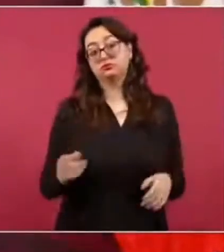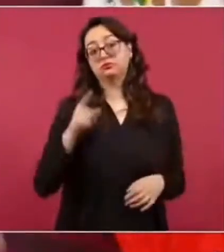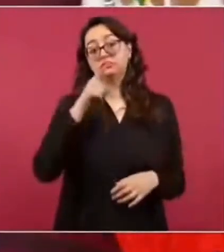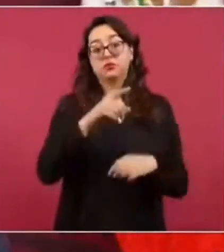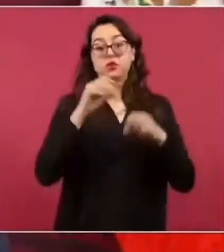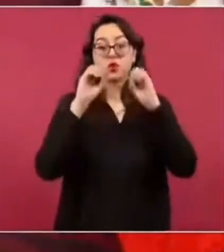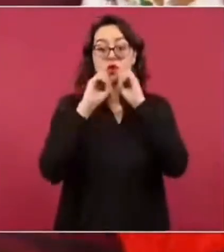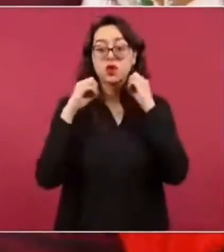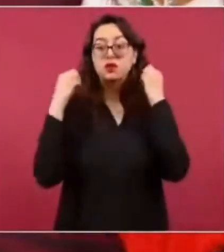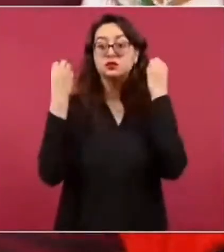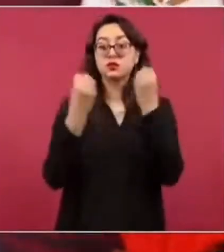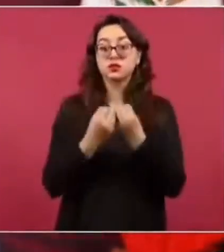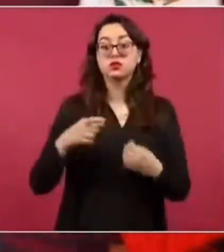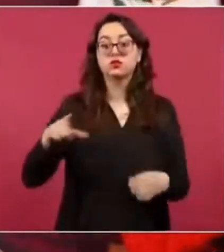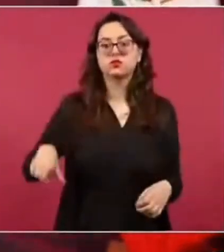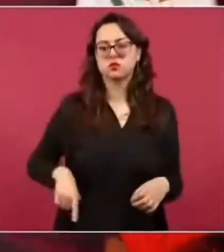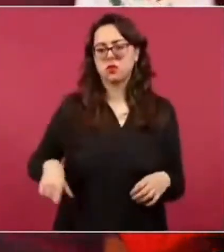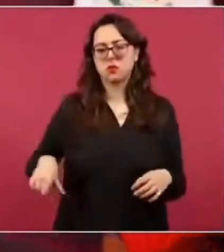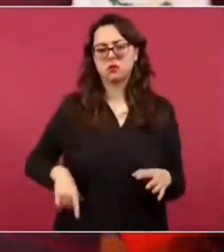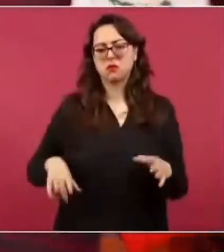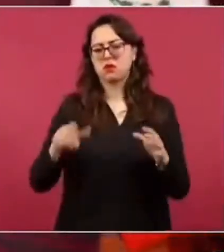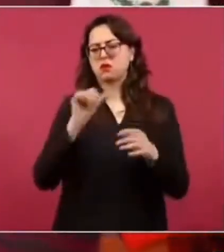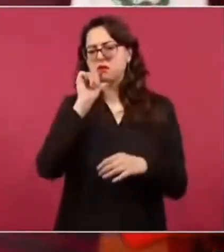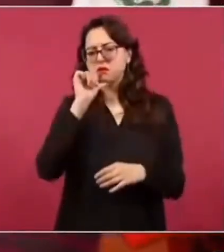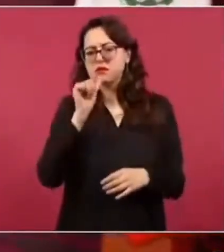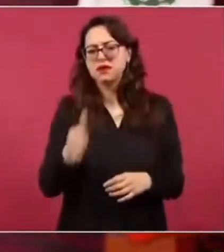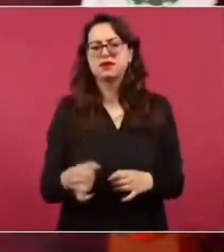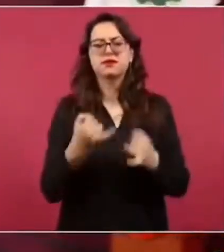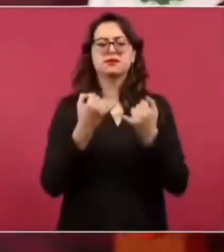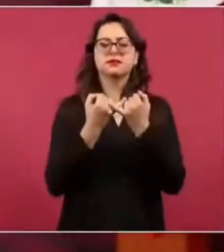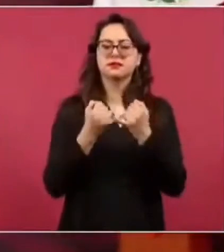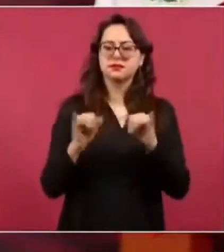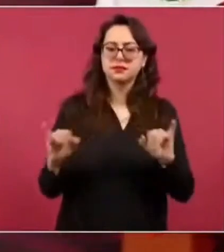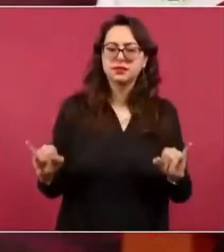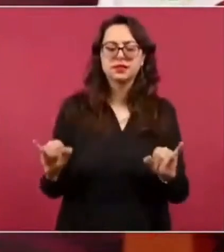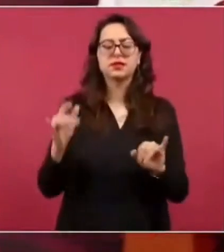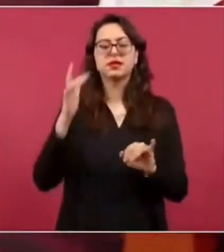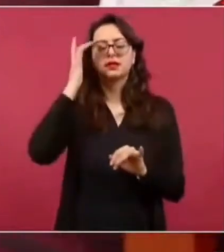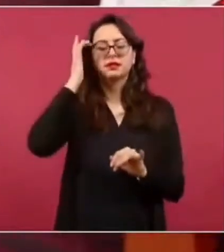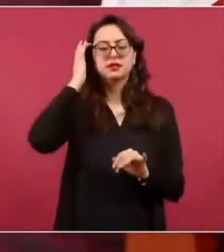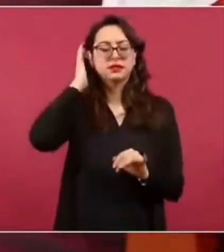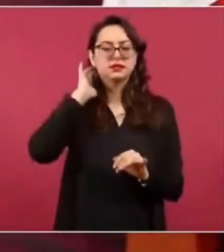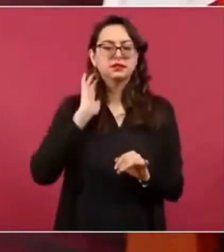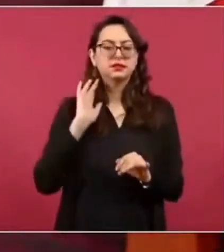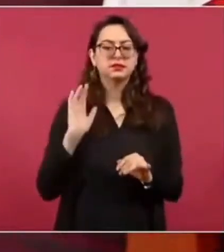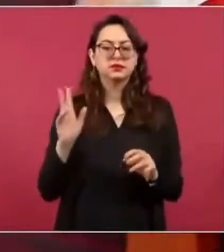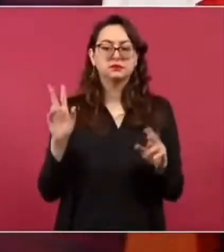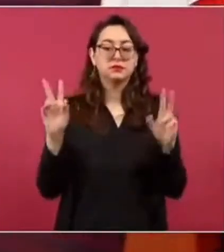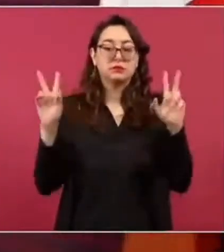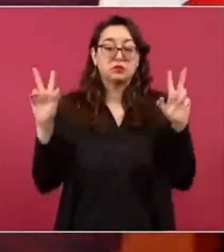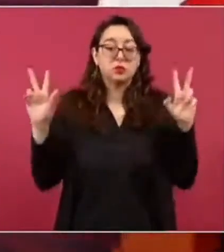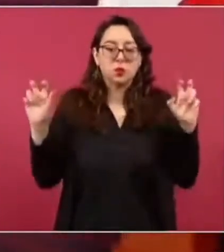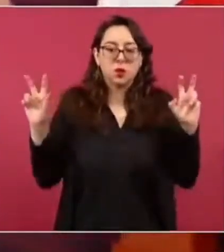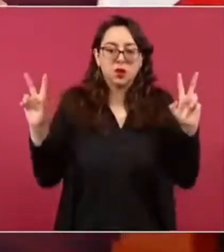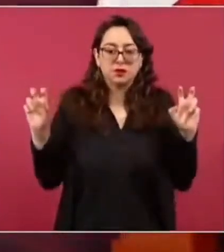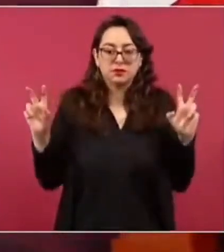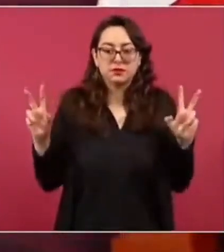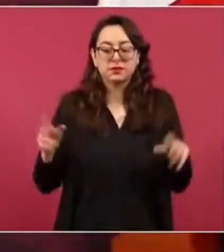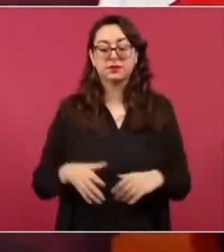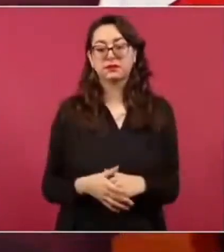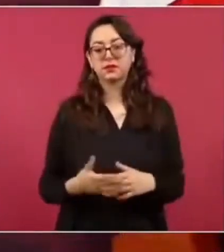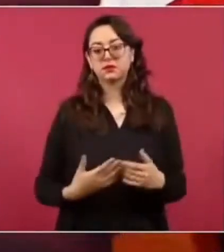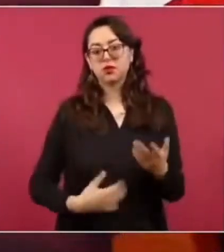o independientes de la llamada sociedad civil están en contra